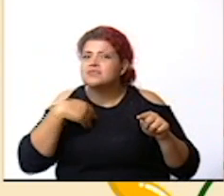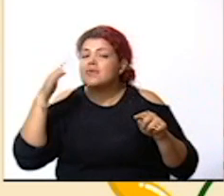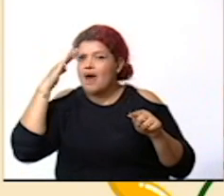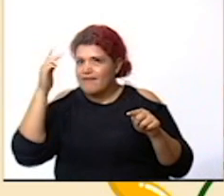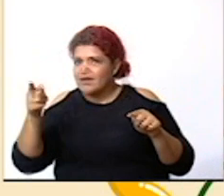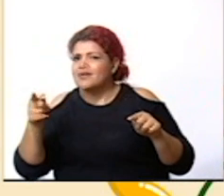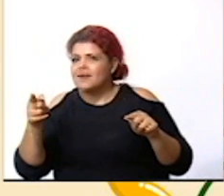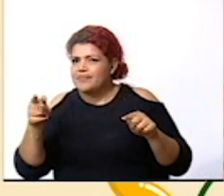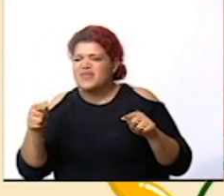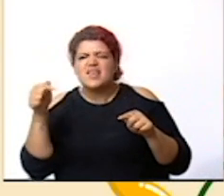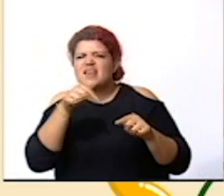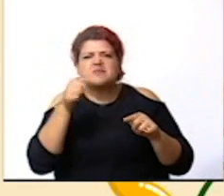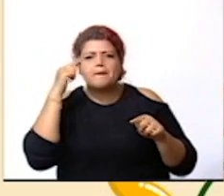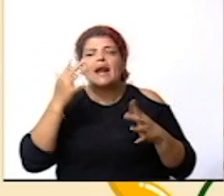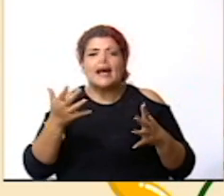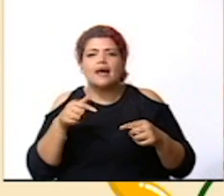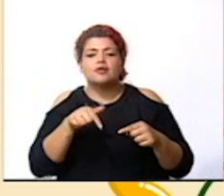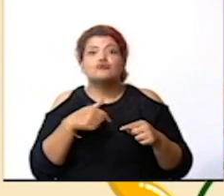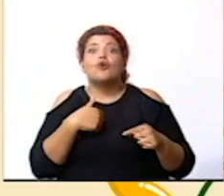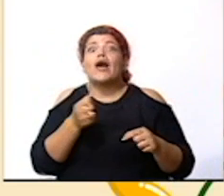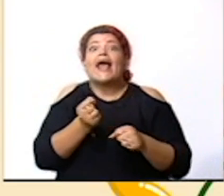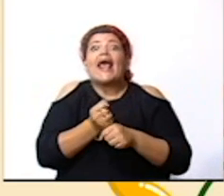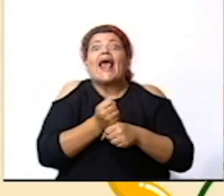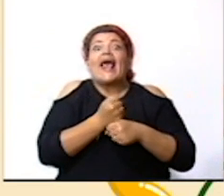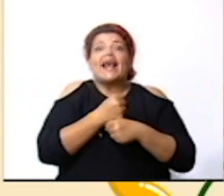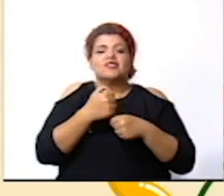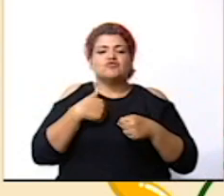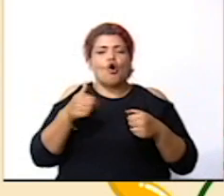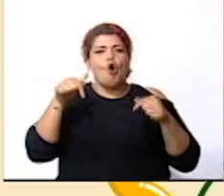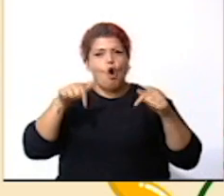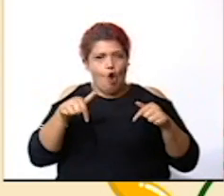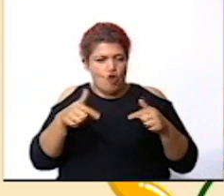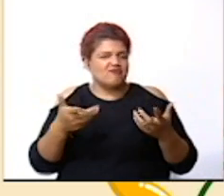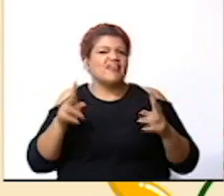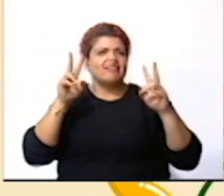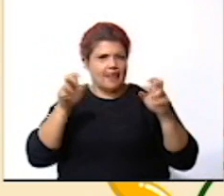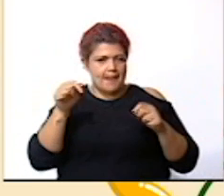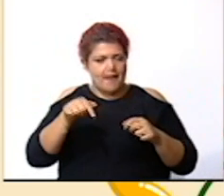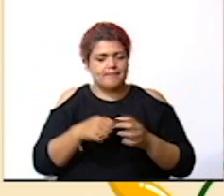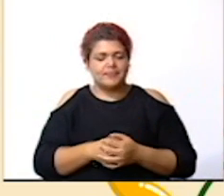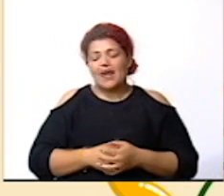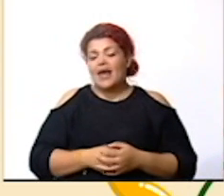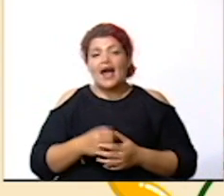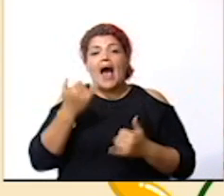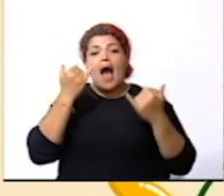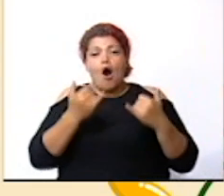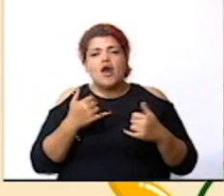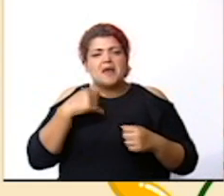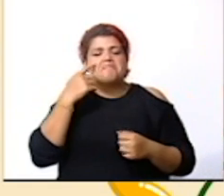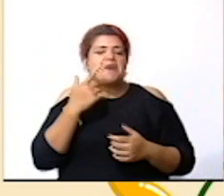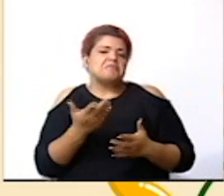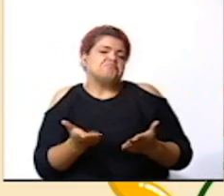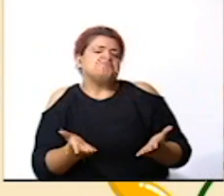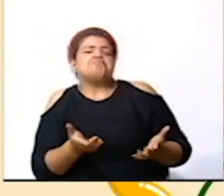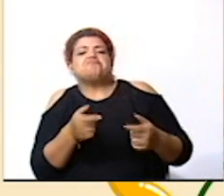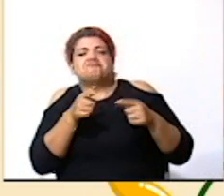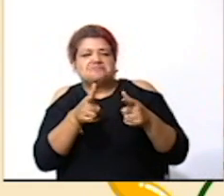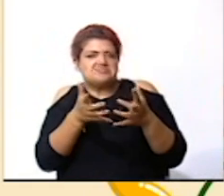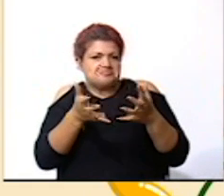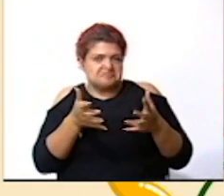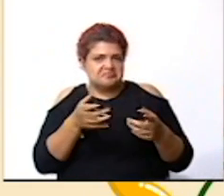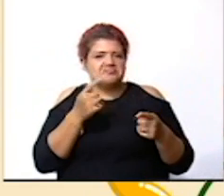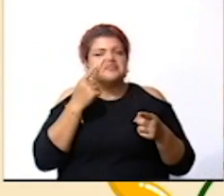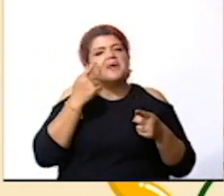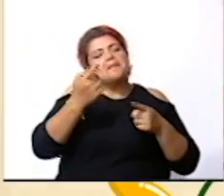con respecto a lo que nosotros íbamos a abarcar el día de hoy ahora ¿qué les parece a ustedes si